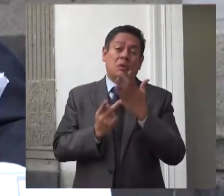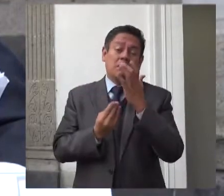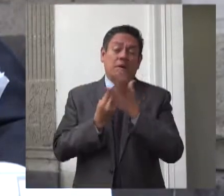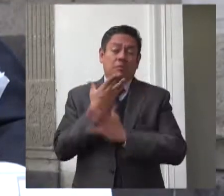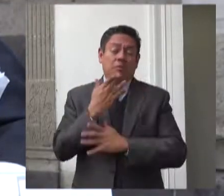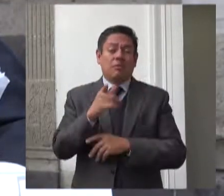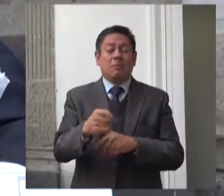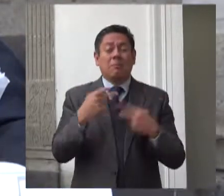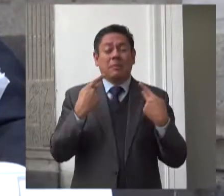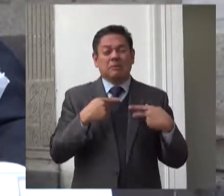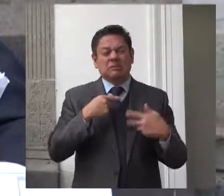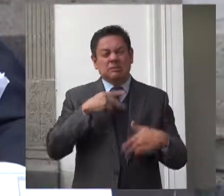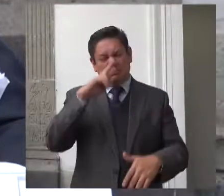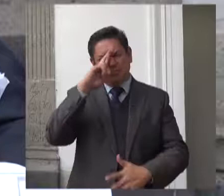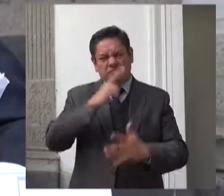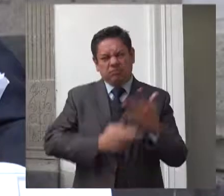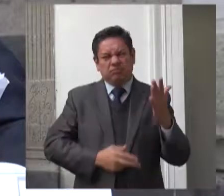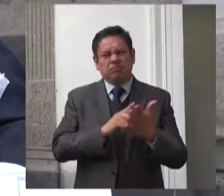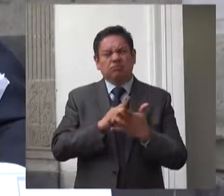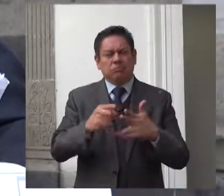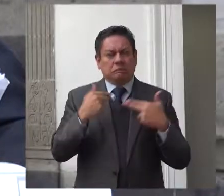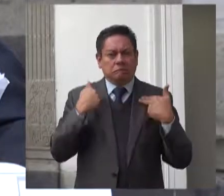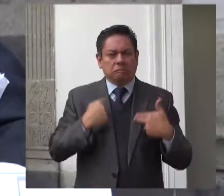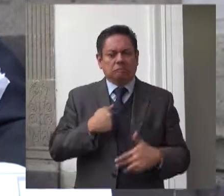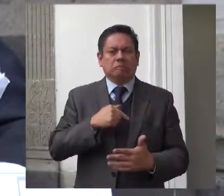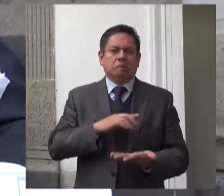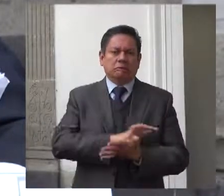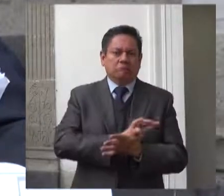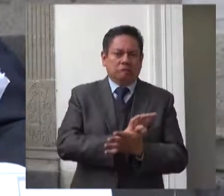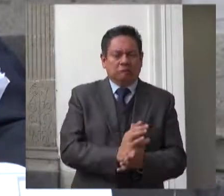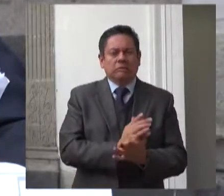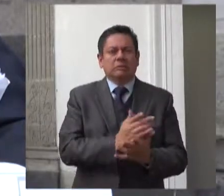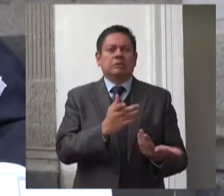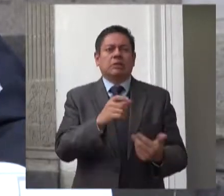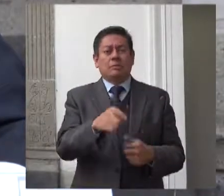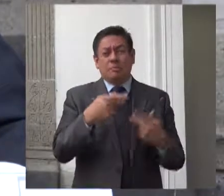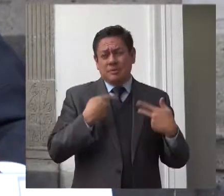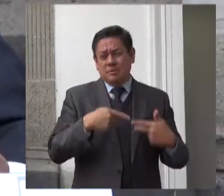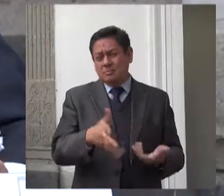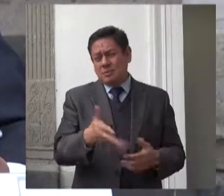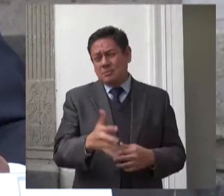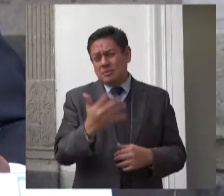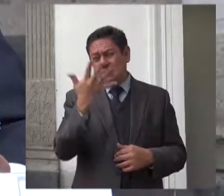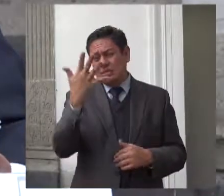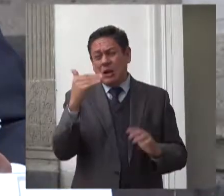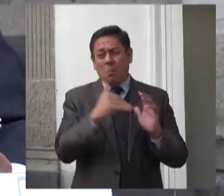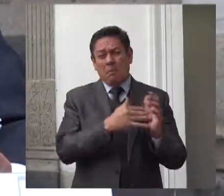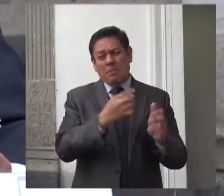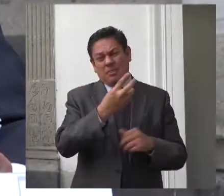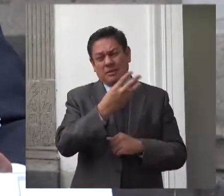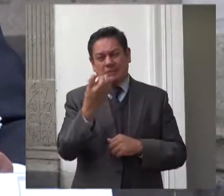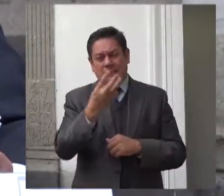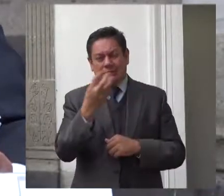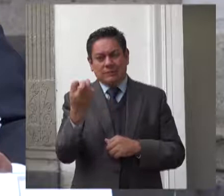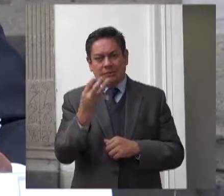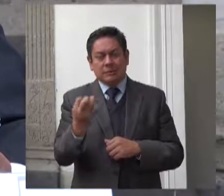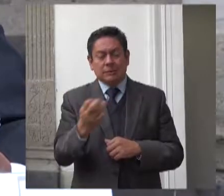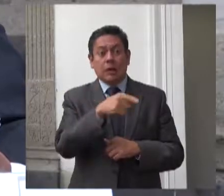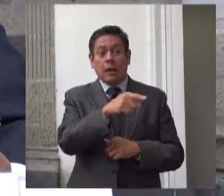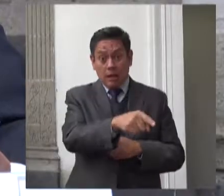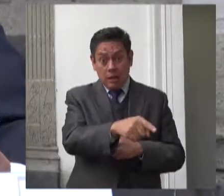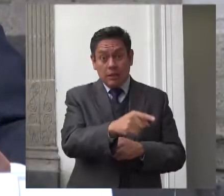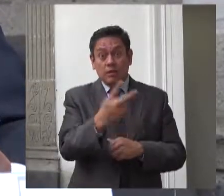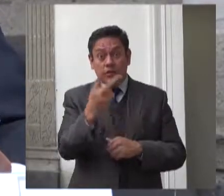.340 personas agraviadas y oquejosas, de las cuales 2.049